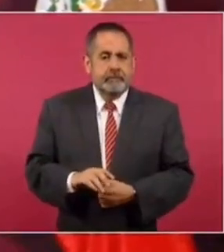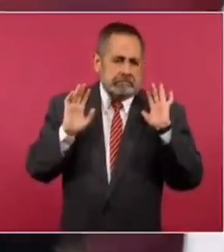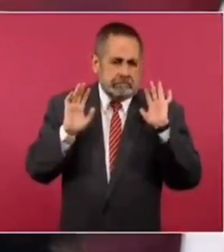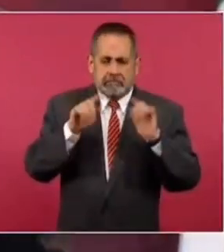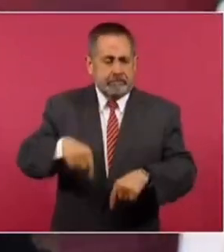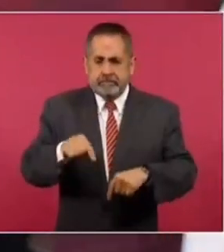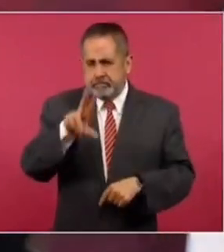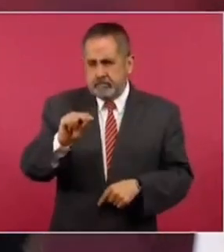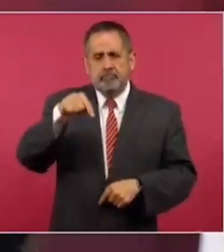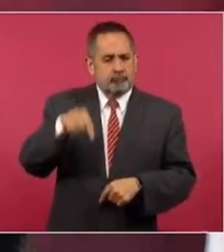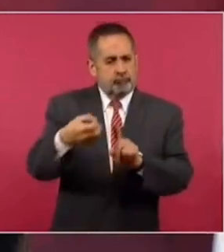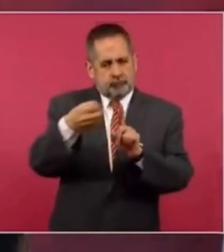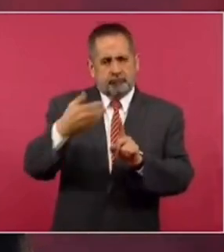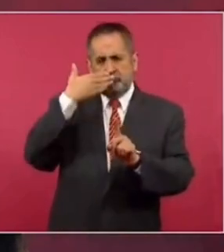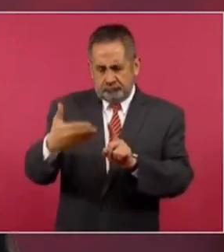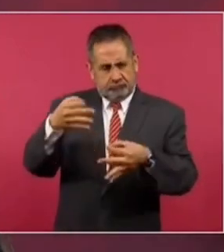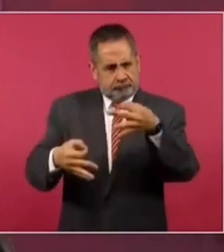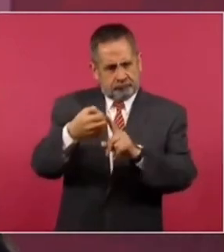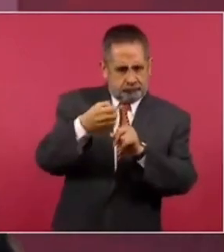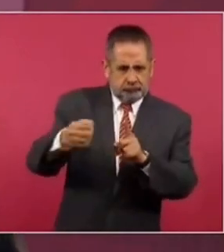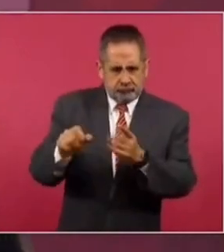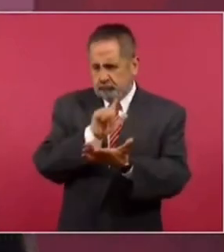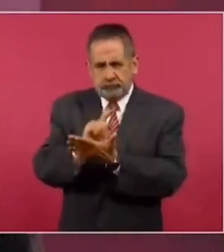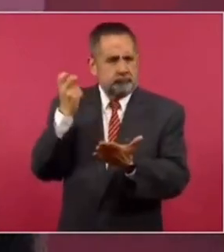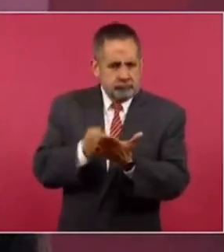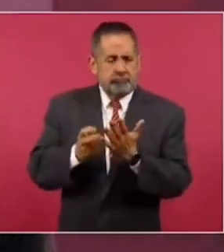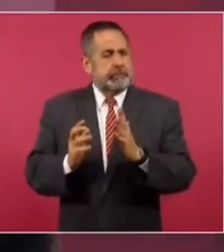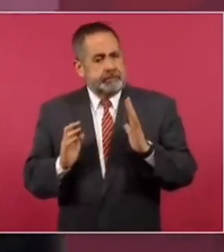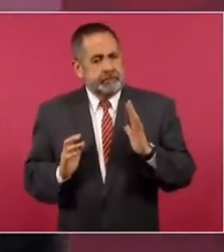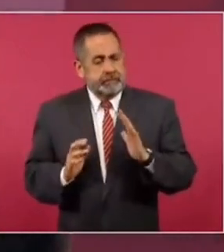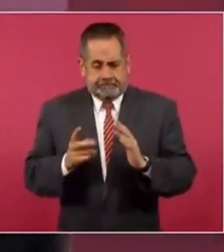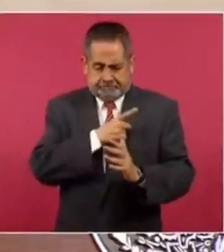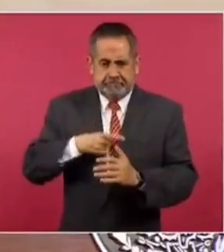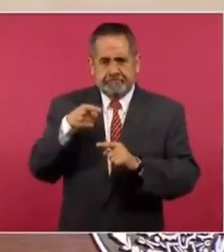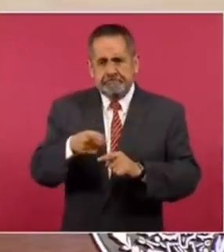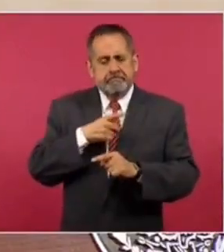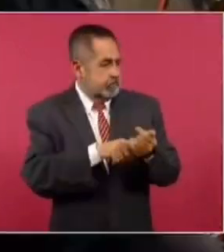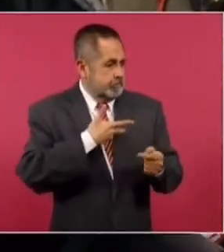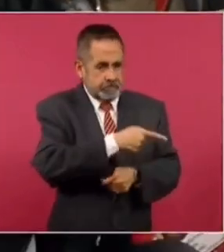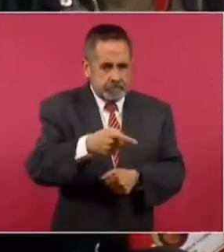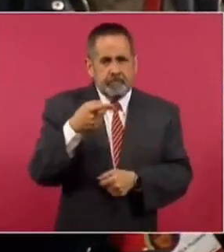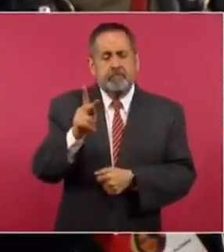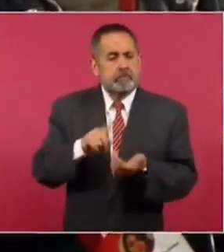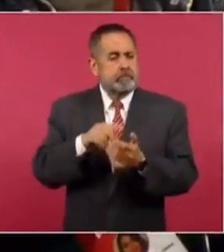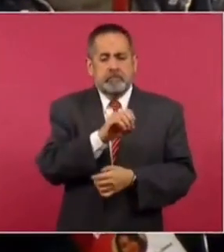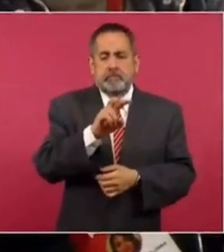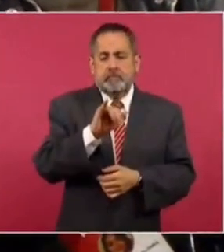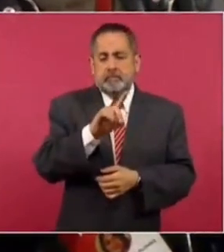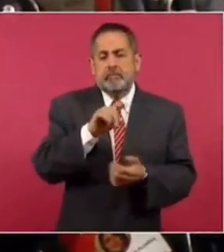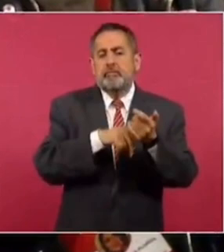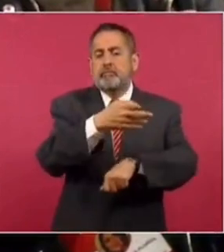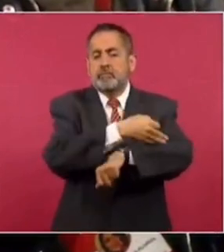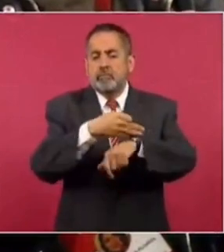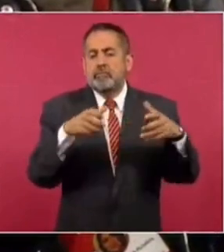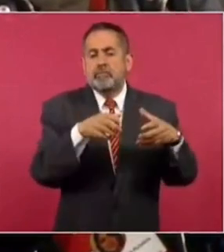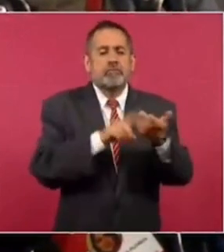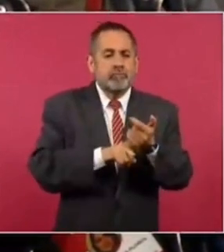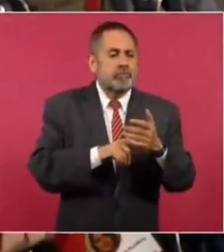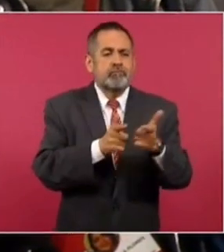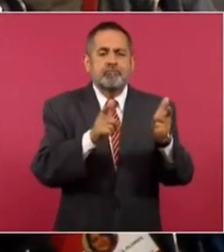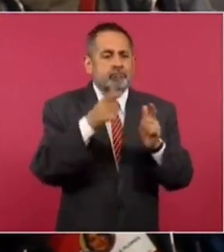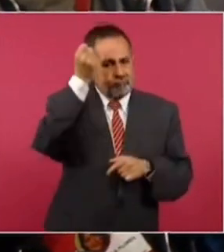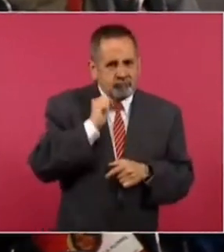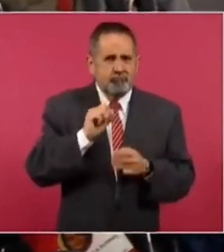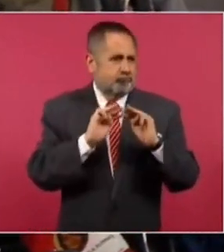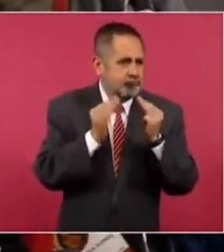fast track, aquí hay un auténtico, un verdadero Estado de Derecho que se tiene que respetar. Ovidio y toda su familia están involucrados en estos casos del cartel